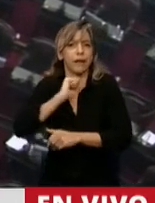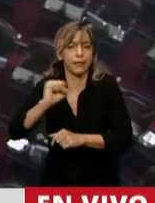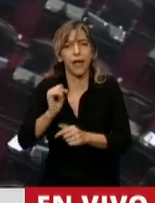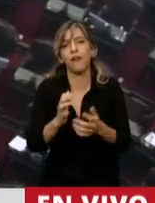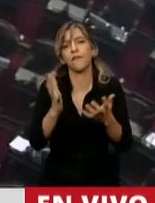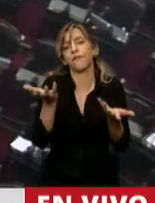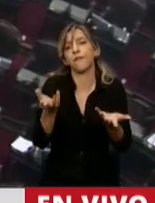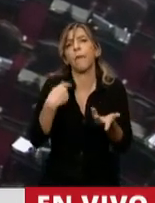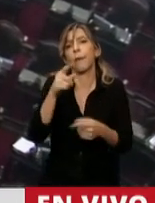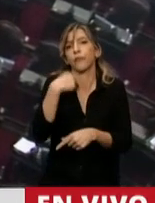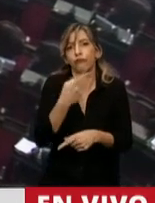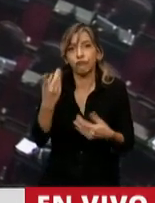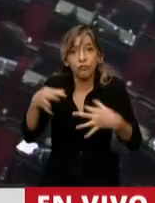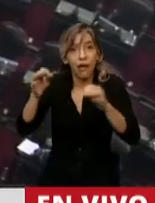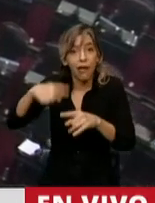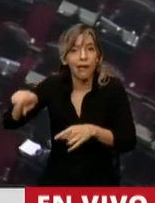blancos para acopar...